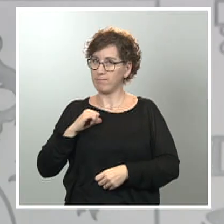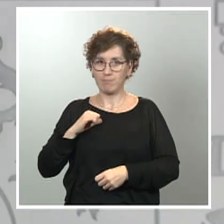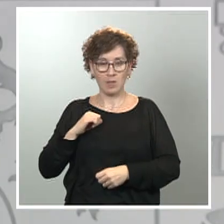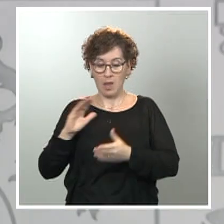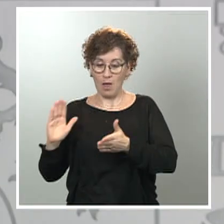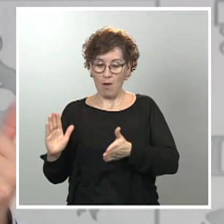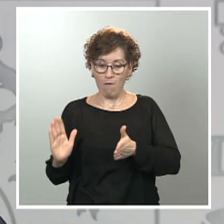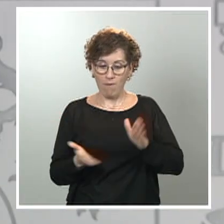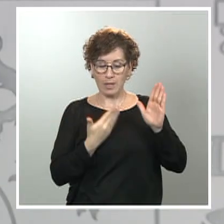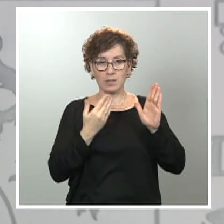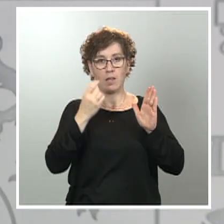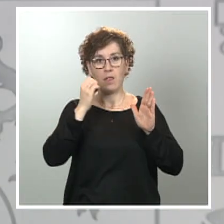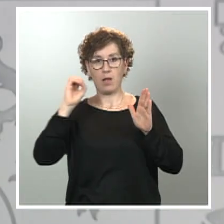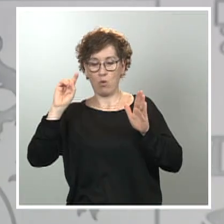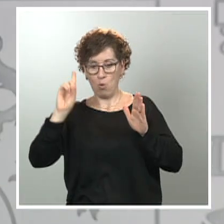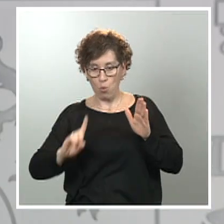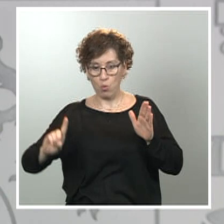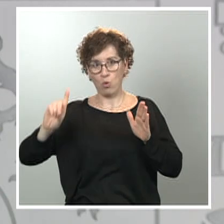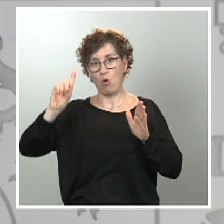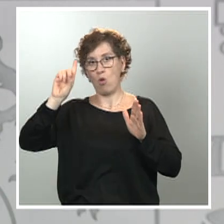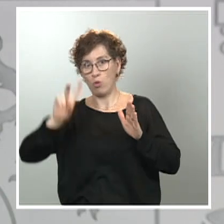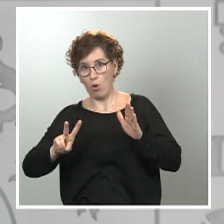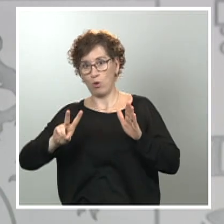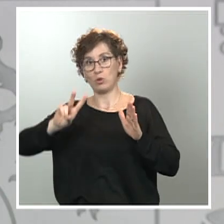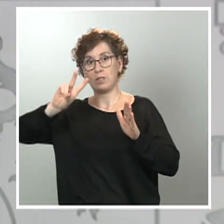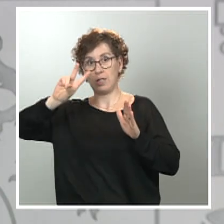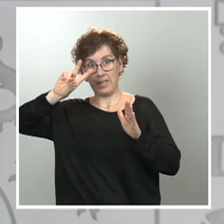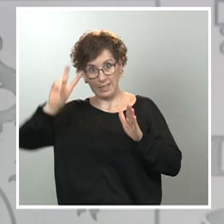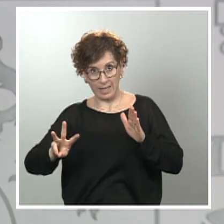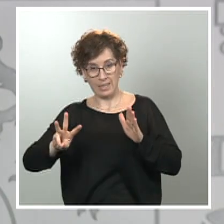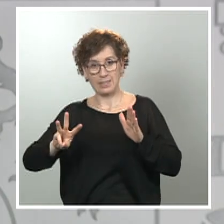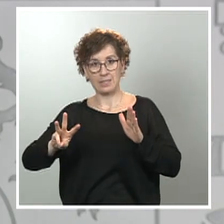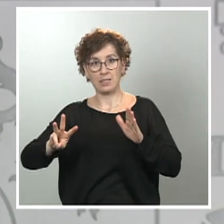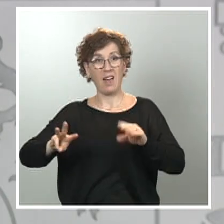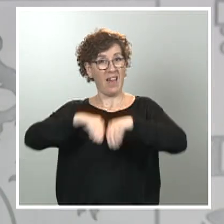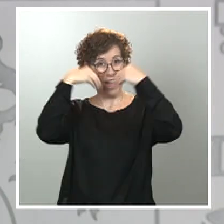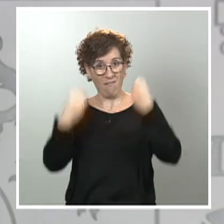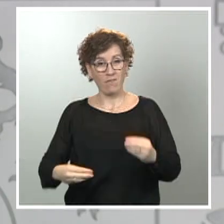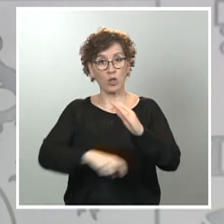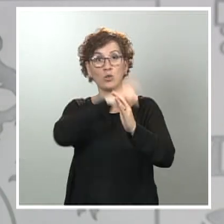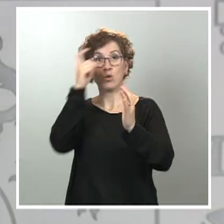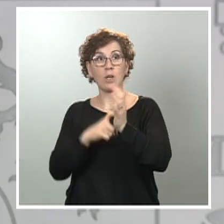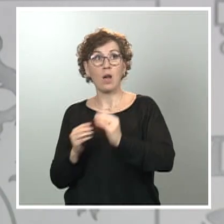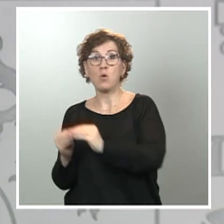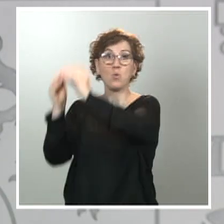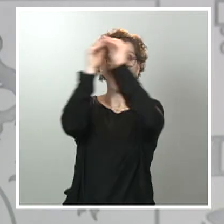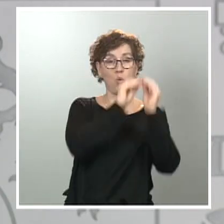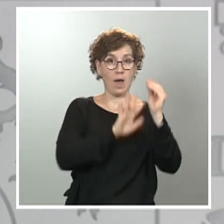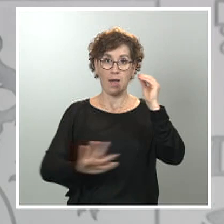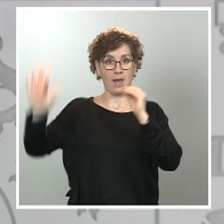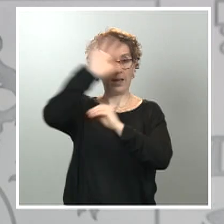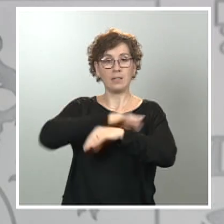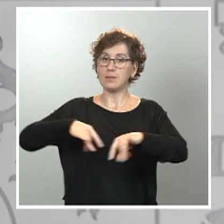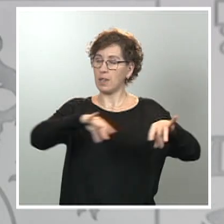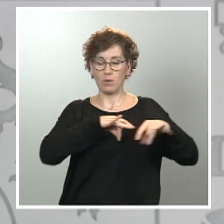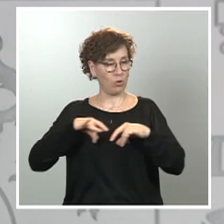2 y de esta a la fase 3 y la desescalada total no serán uniformes en consecuencia en todo el territorio. La unidad territorial ordinaria, como